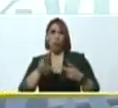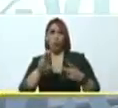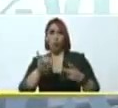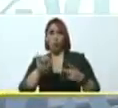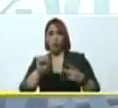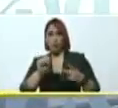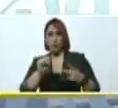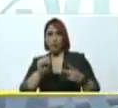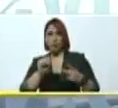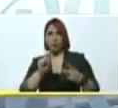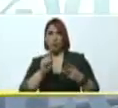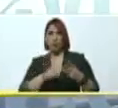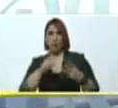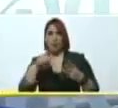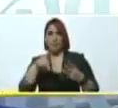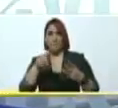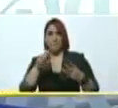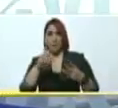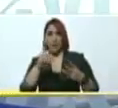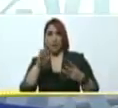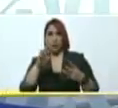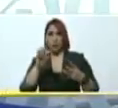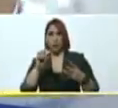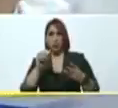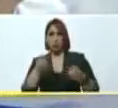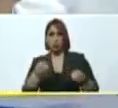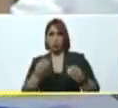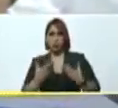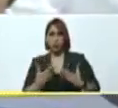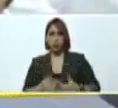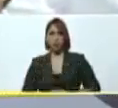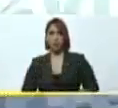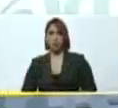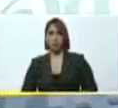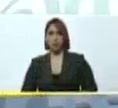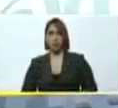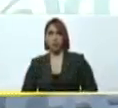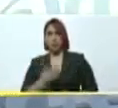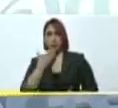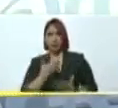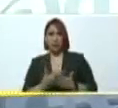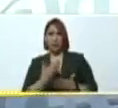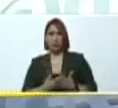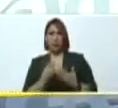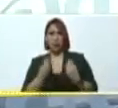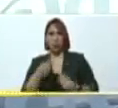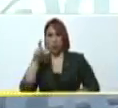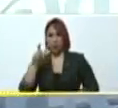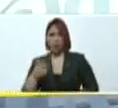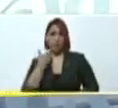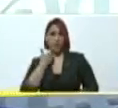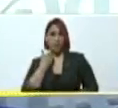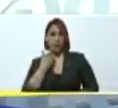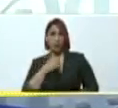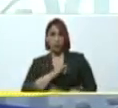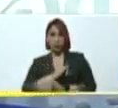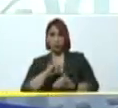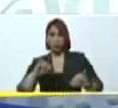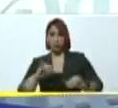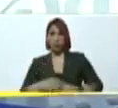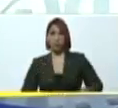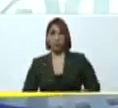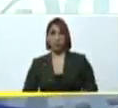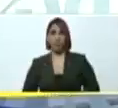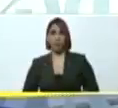y a Pedro Belisario que nos daba su testimonio como paciente. Bueno, estamos llegando al final de esta